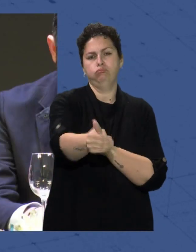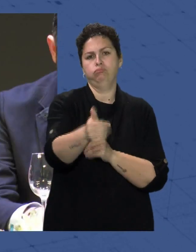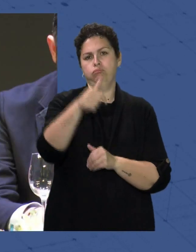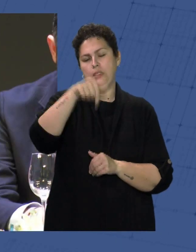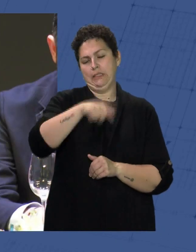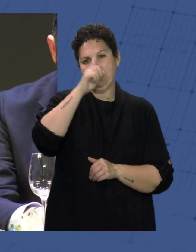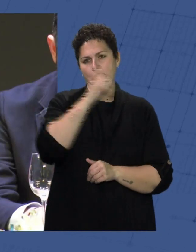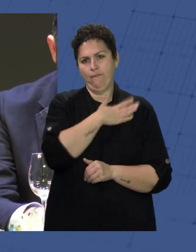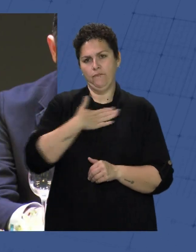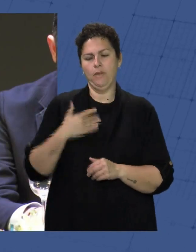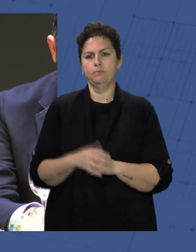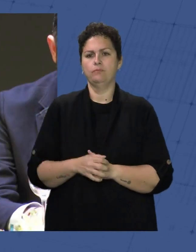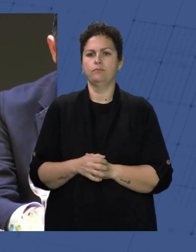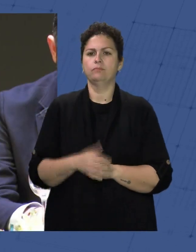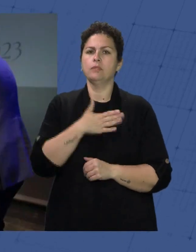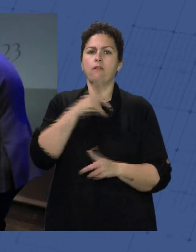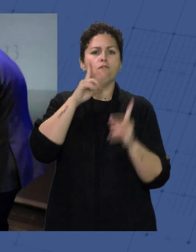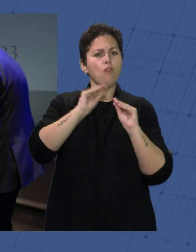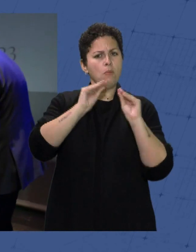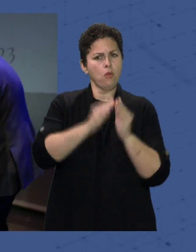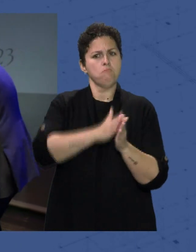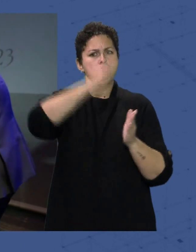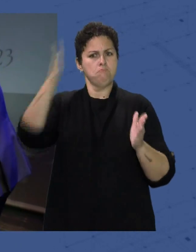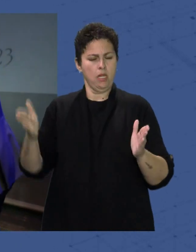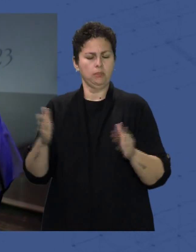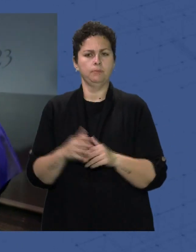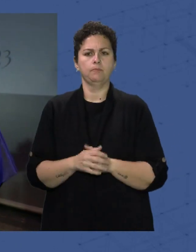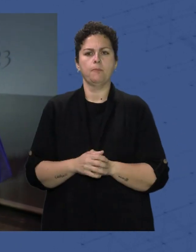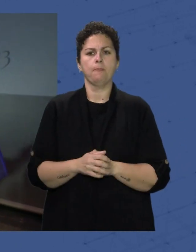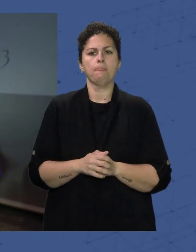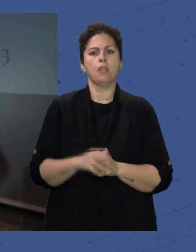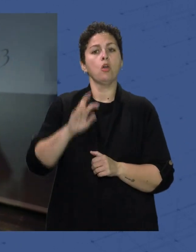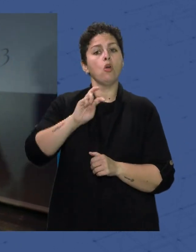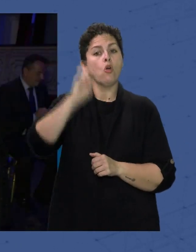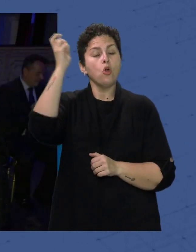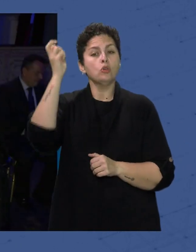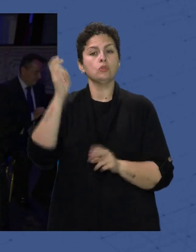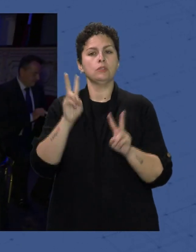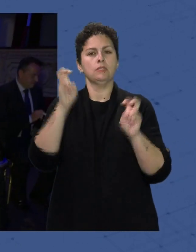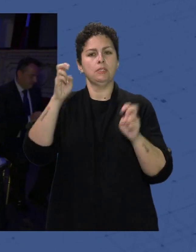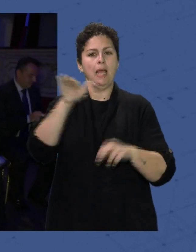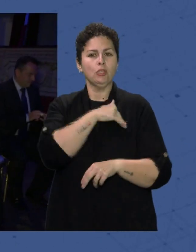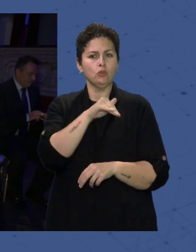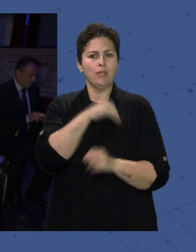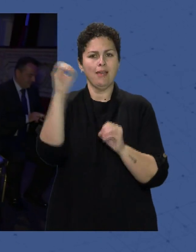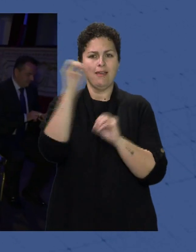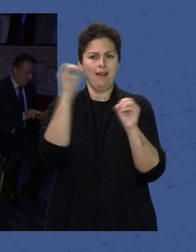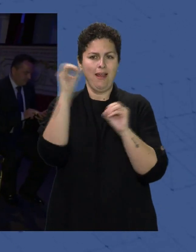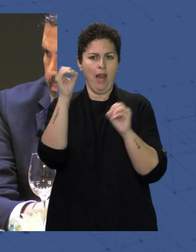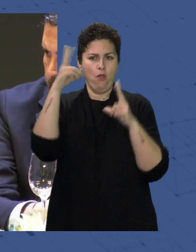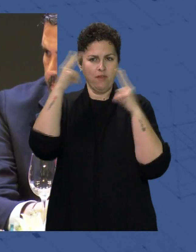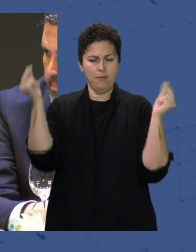año La ampliación y mejora de la formación Otro de los fines está relacionado con los estudiantes del grado de enfermería